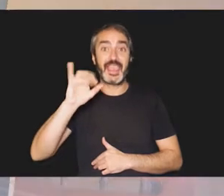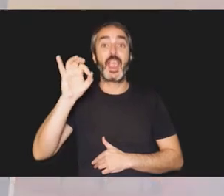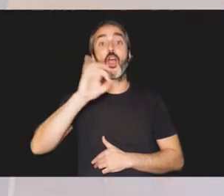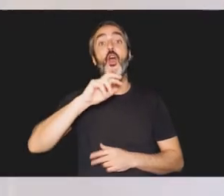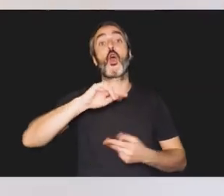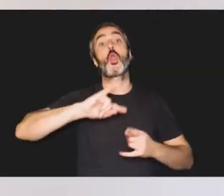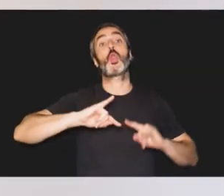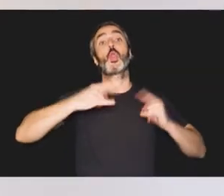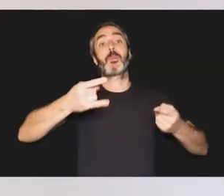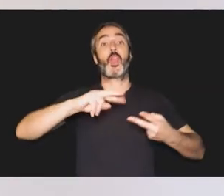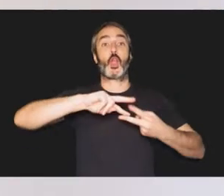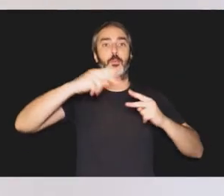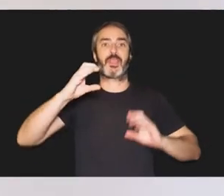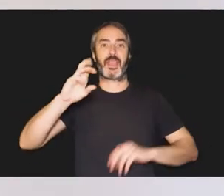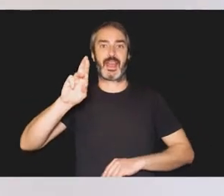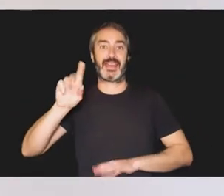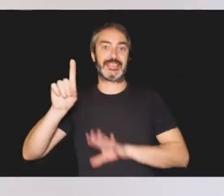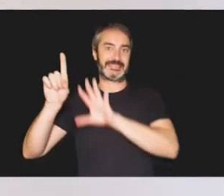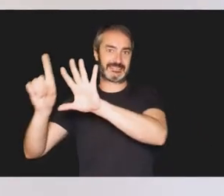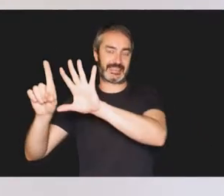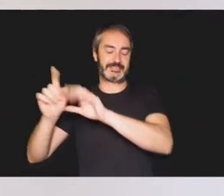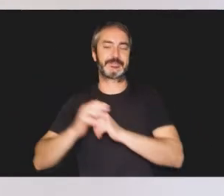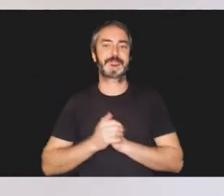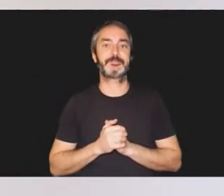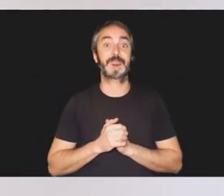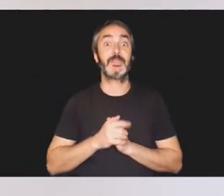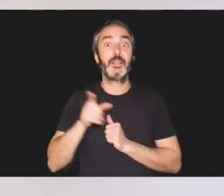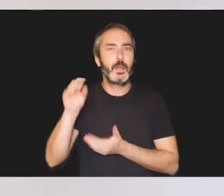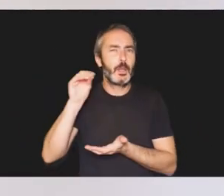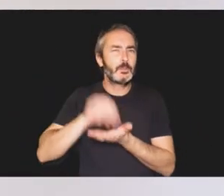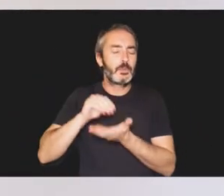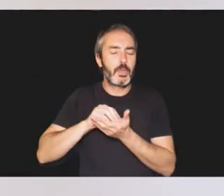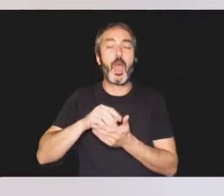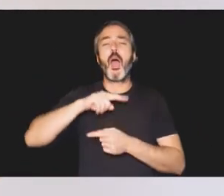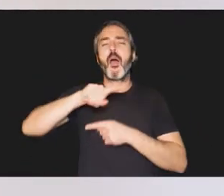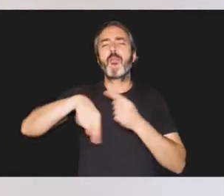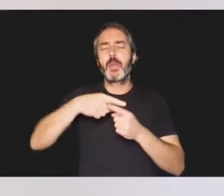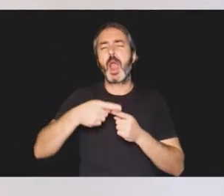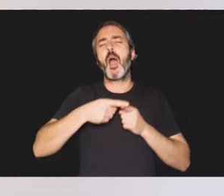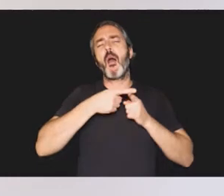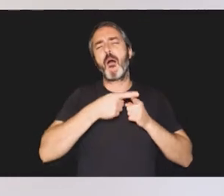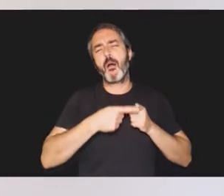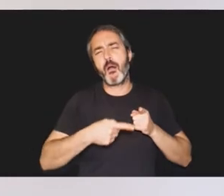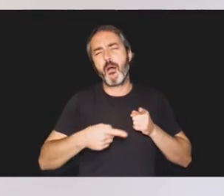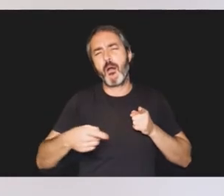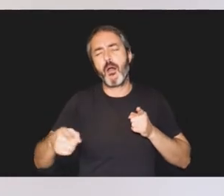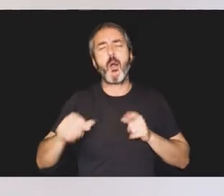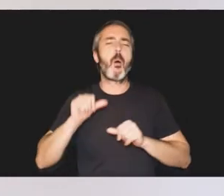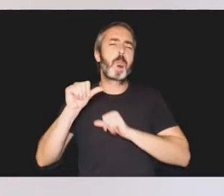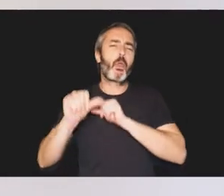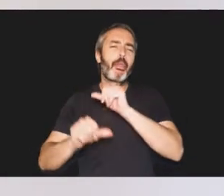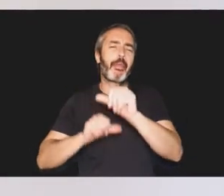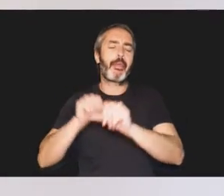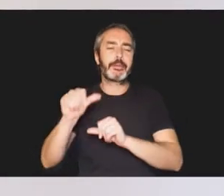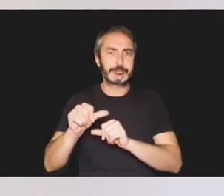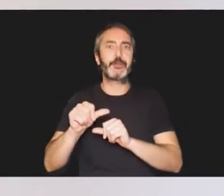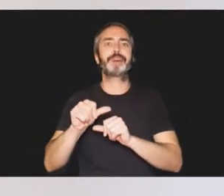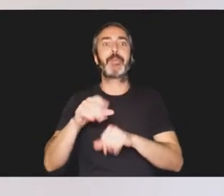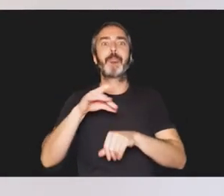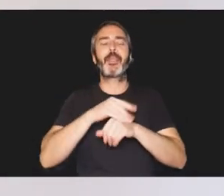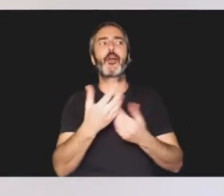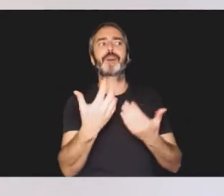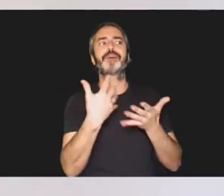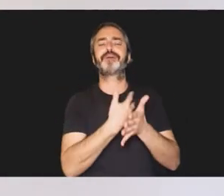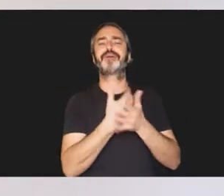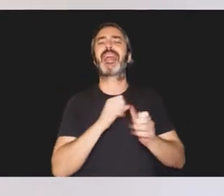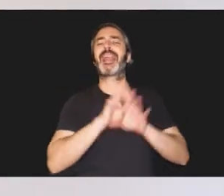otras muchas. En estos casos, las familias suelen pasar por un largo proceso de visitas médicas sin respuestas claras. A esto